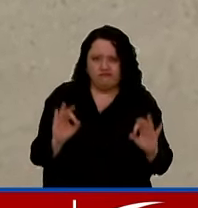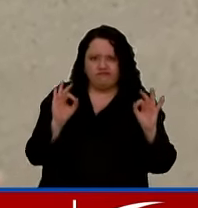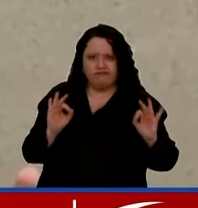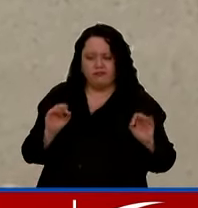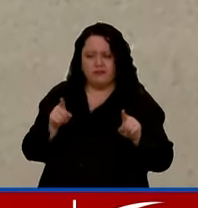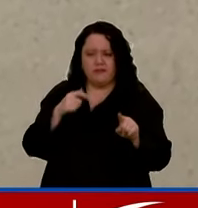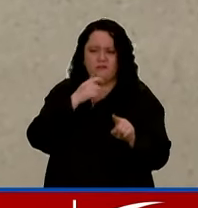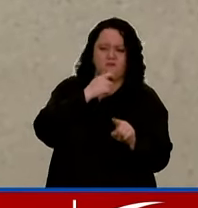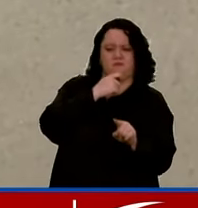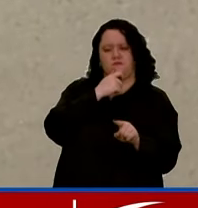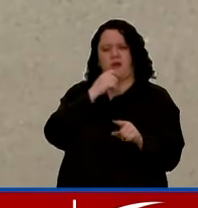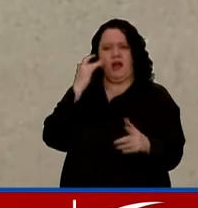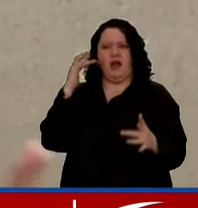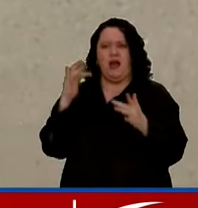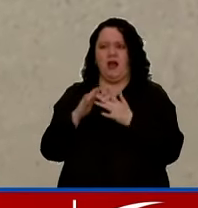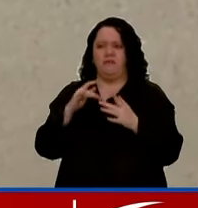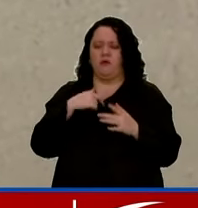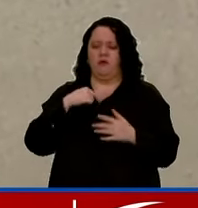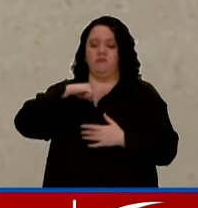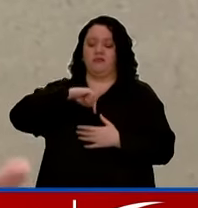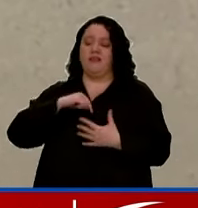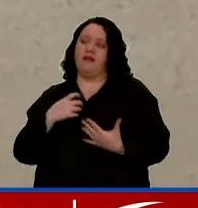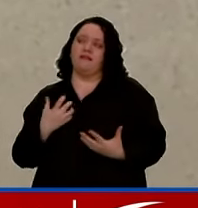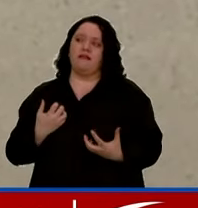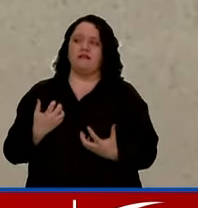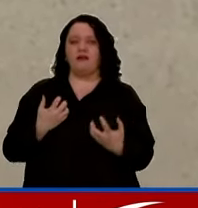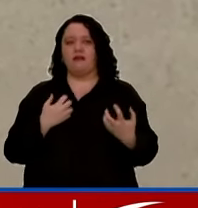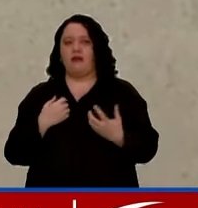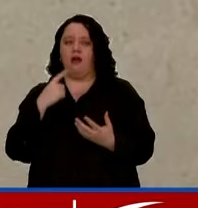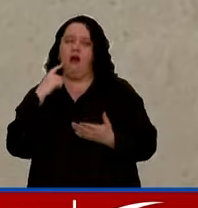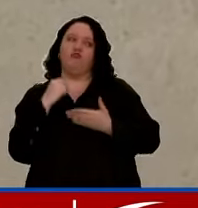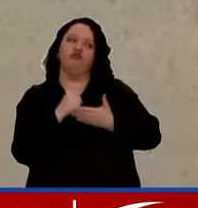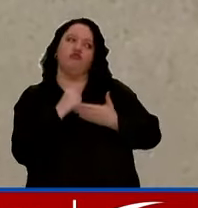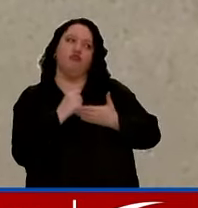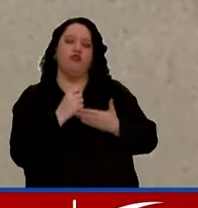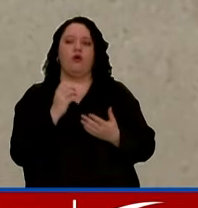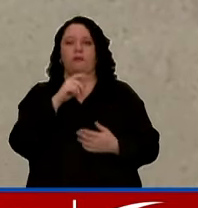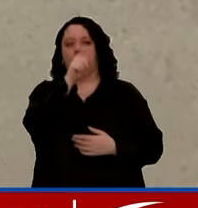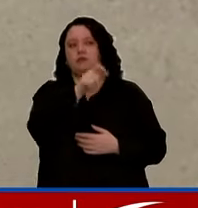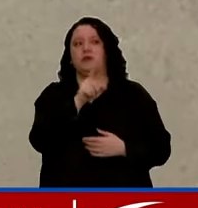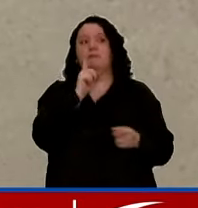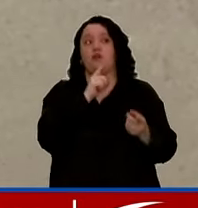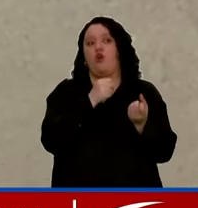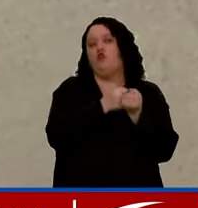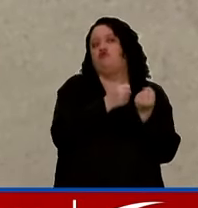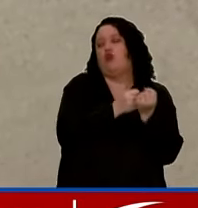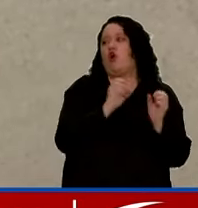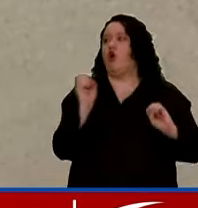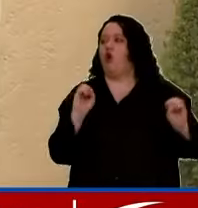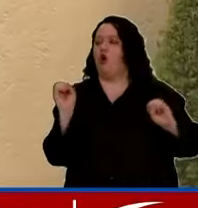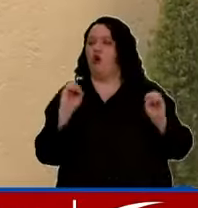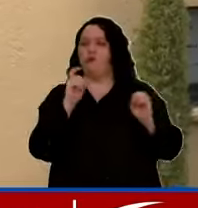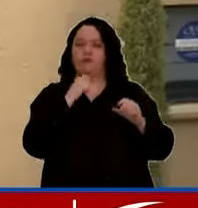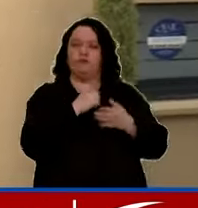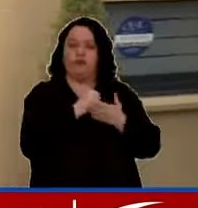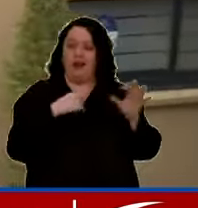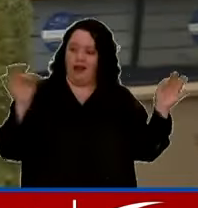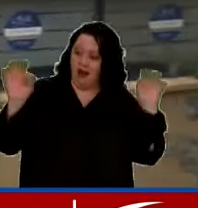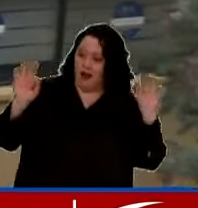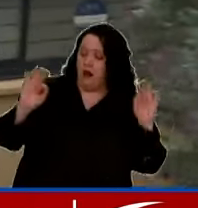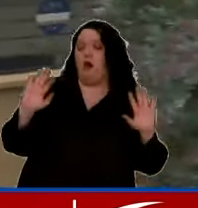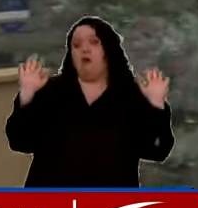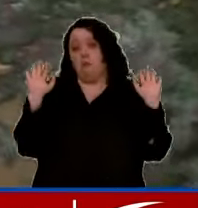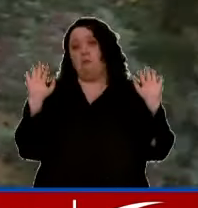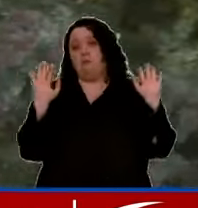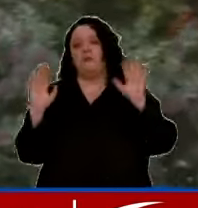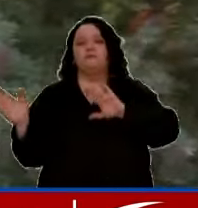exento de cualquier motivación que busque favorecer bajo una mentira a uno de los implicados. No obstante, la